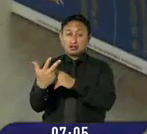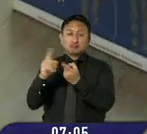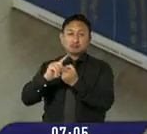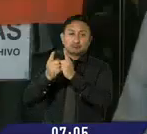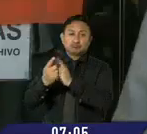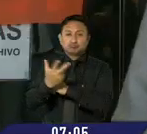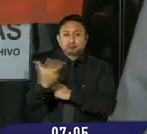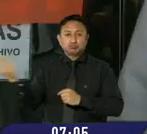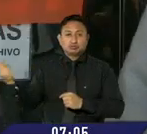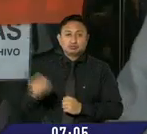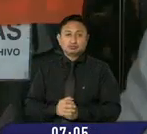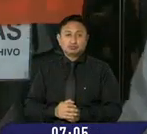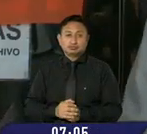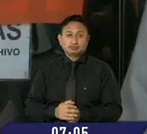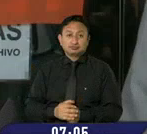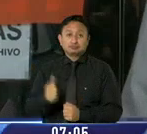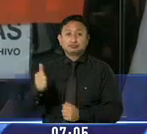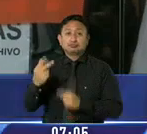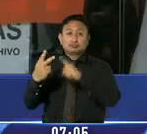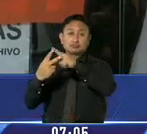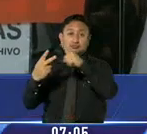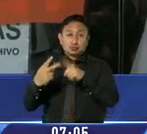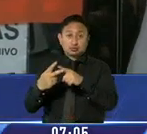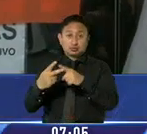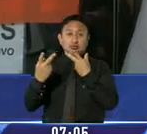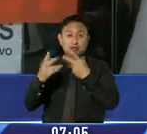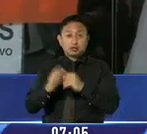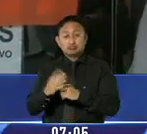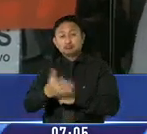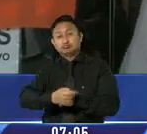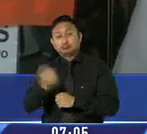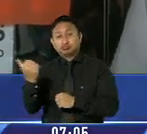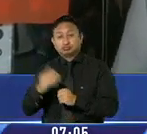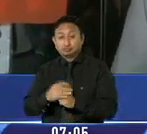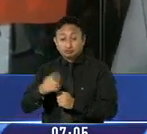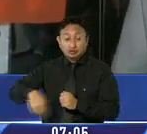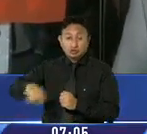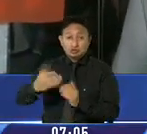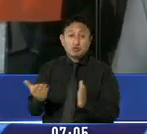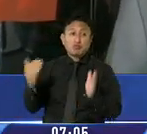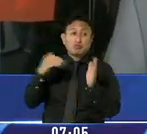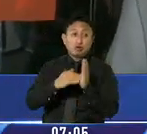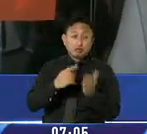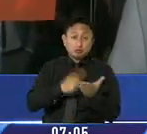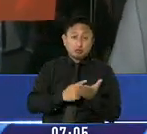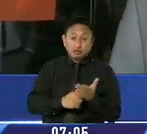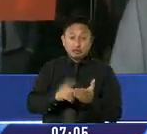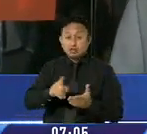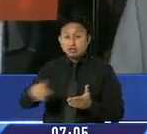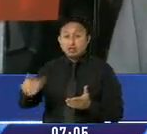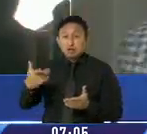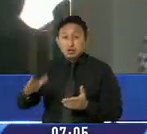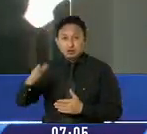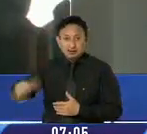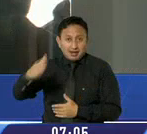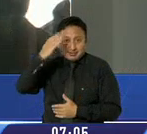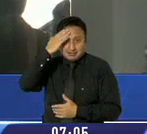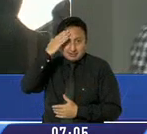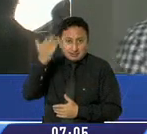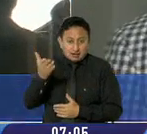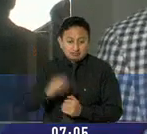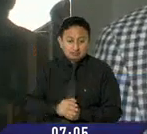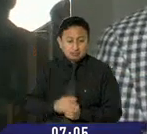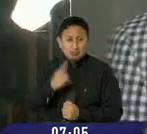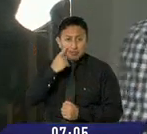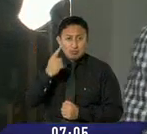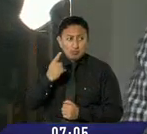cambiado. Terminan saliendo los otros dos jueces también, porque ellos no pueden repetir la audiencia, ellos ya están contaminados. La prueba es la misma,